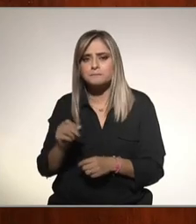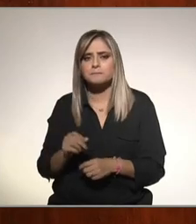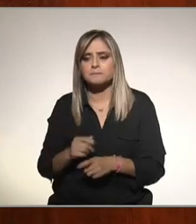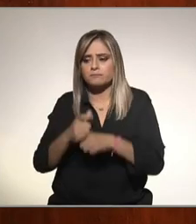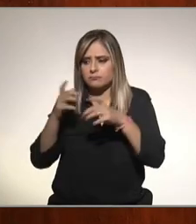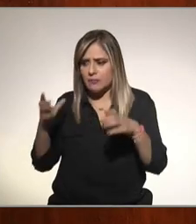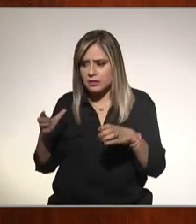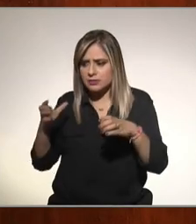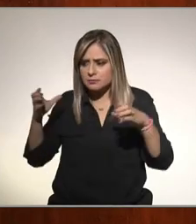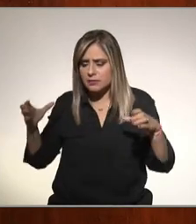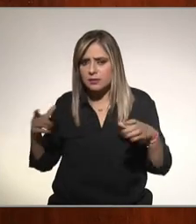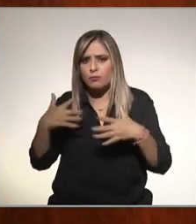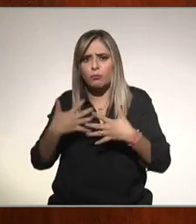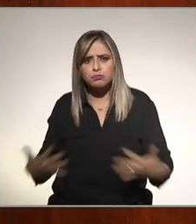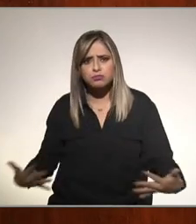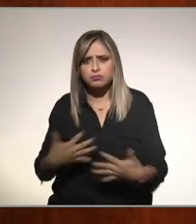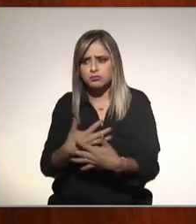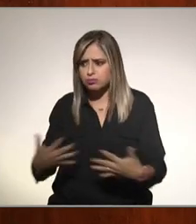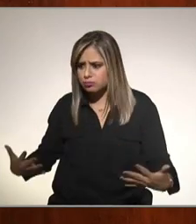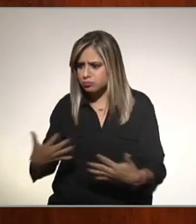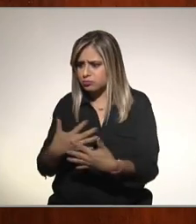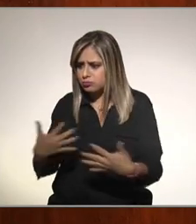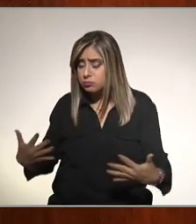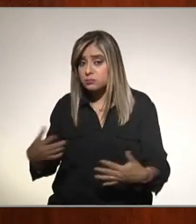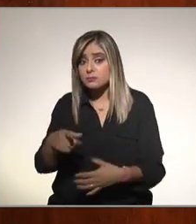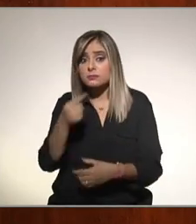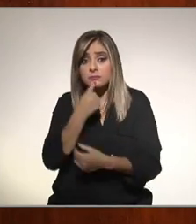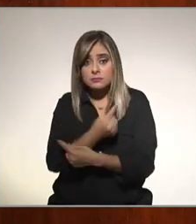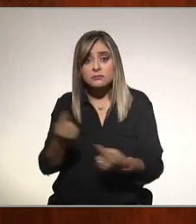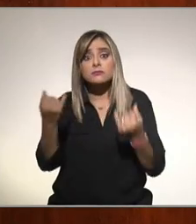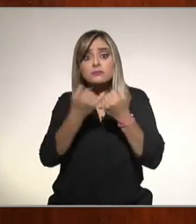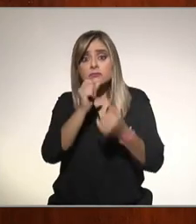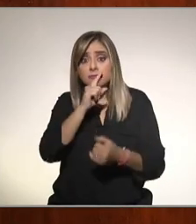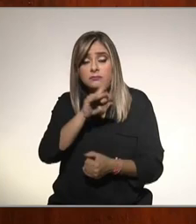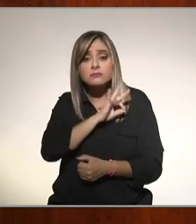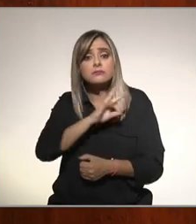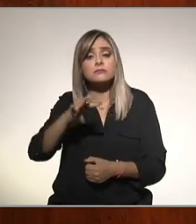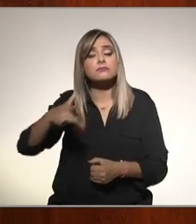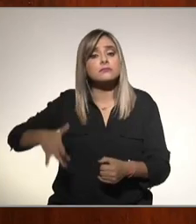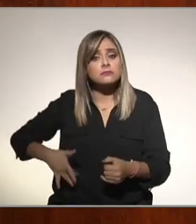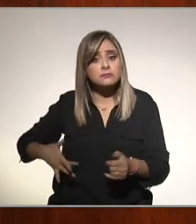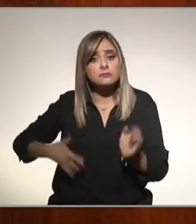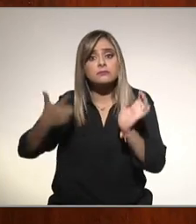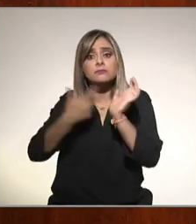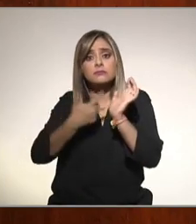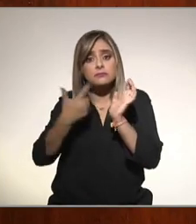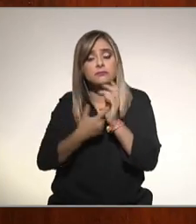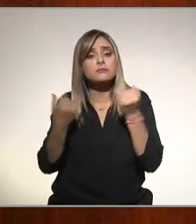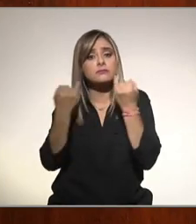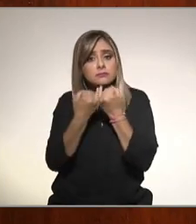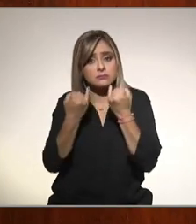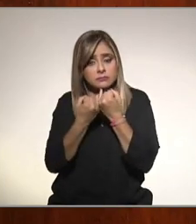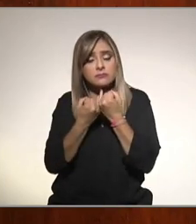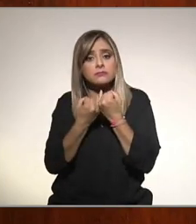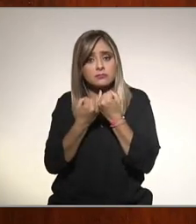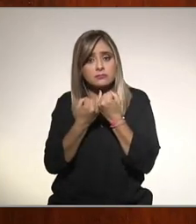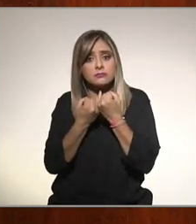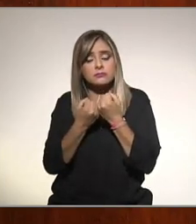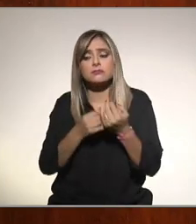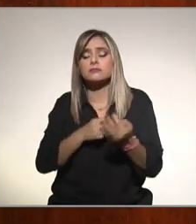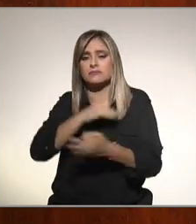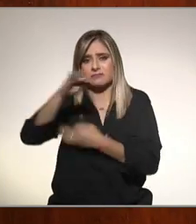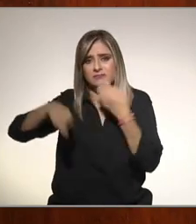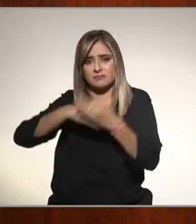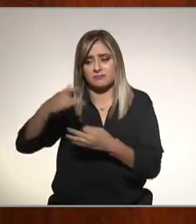sobrepeso también ellos pueden tener hígado graso y lamentablemente aunque no todos con hígado